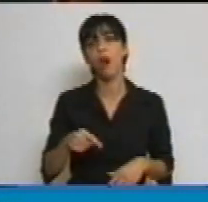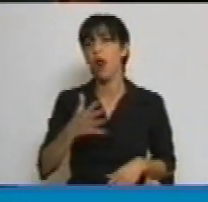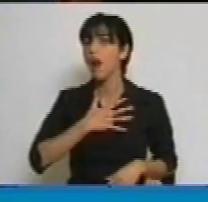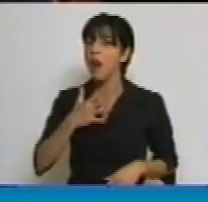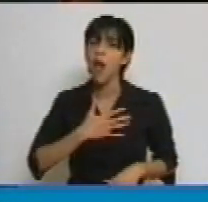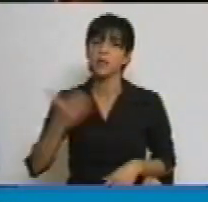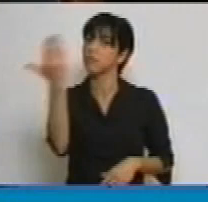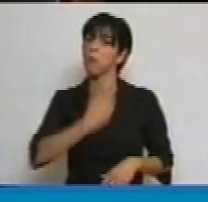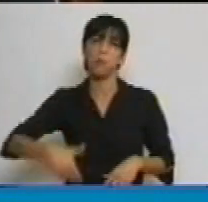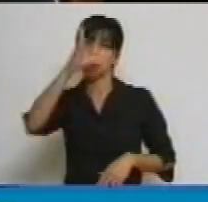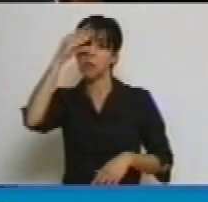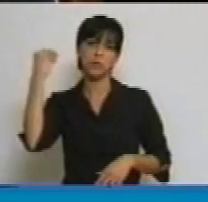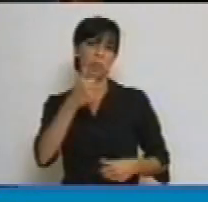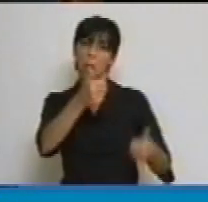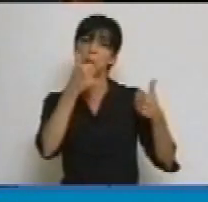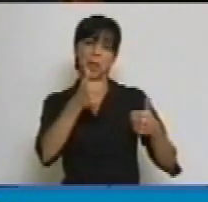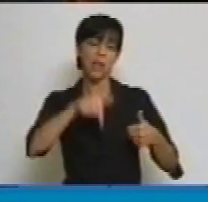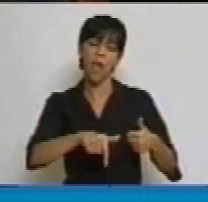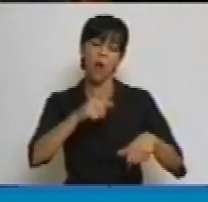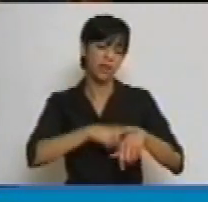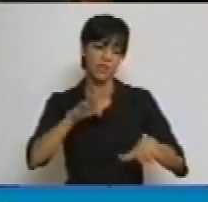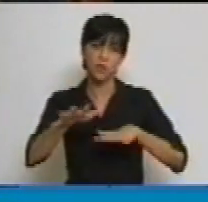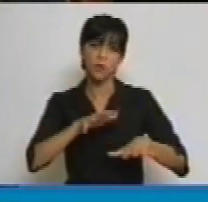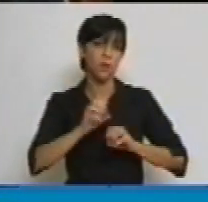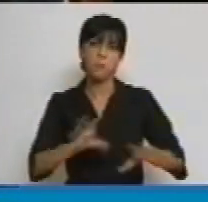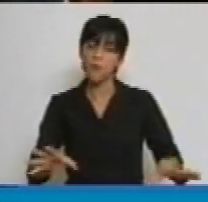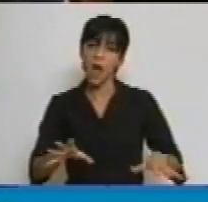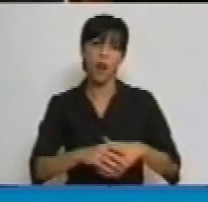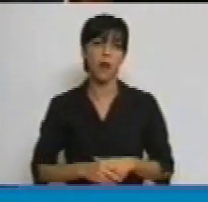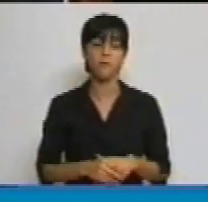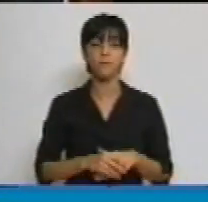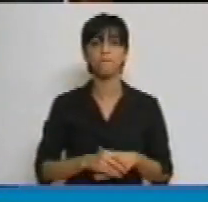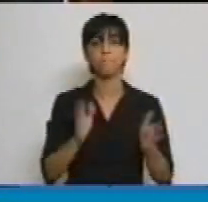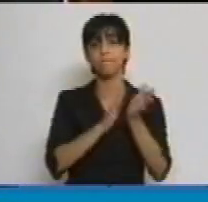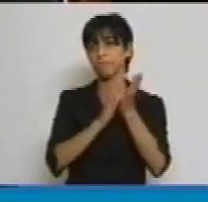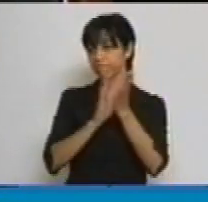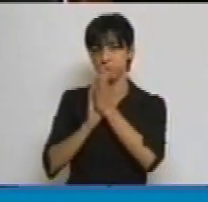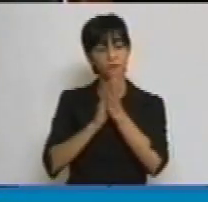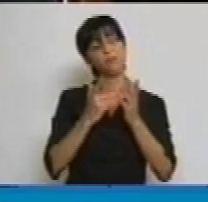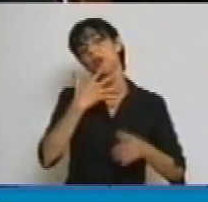la verdad que en manos de ustedes, honestamente,